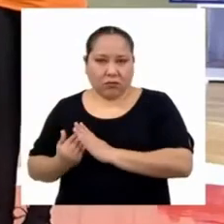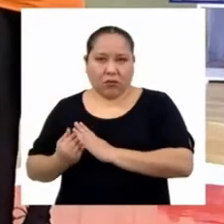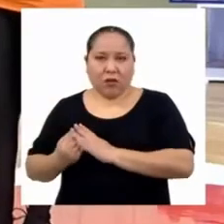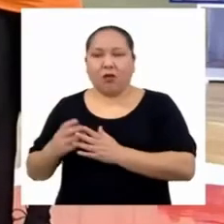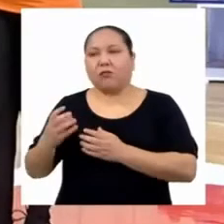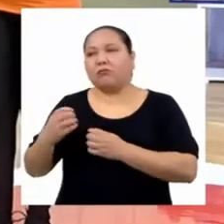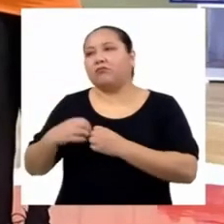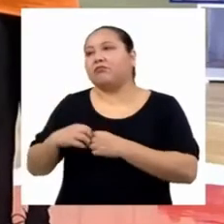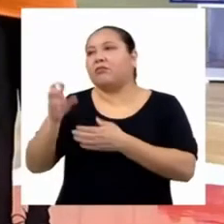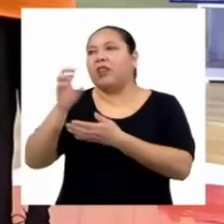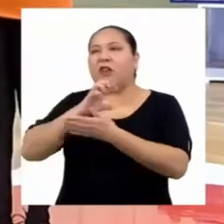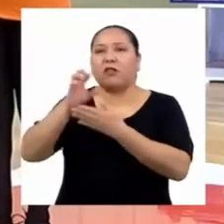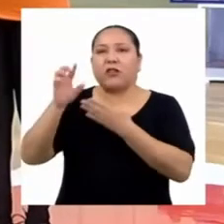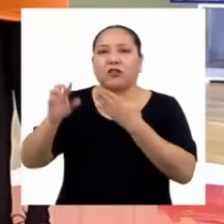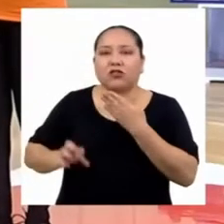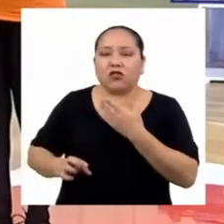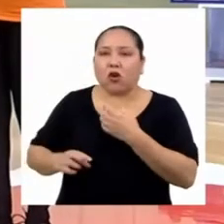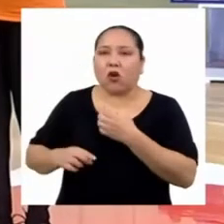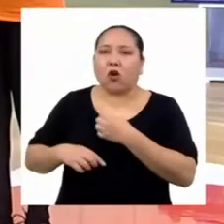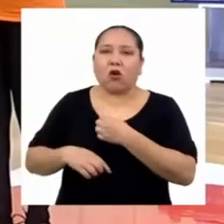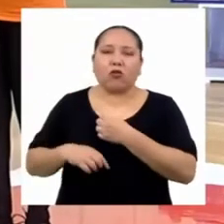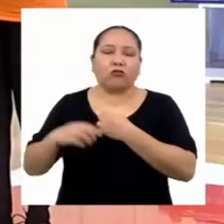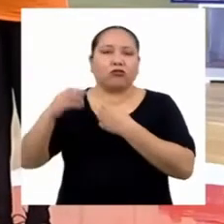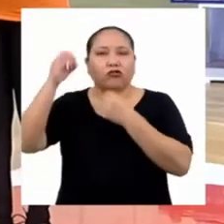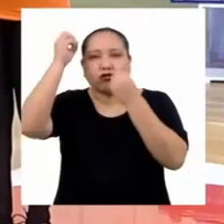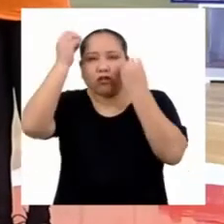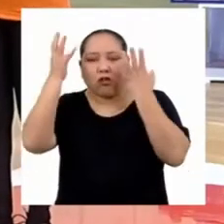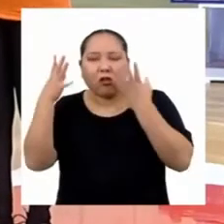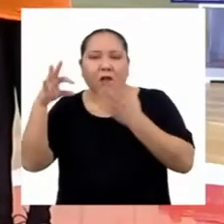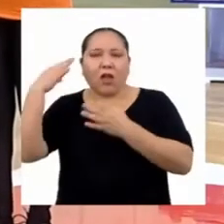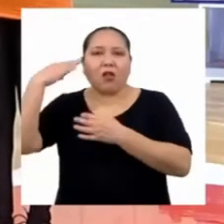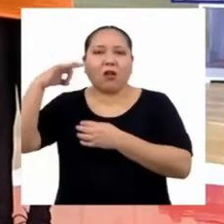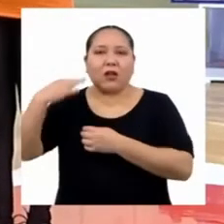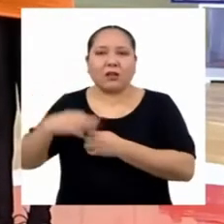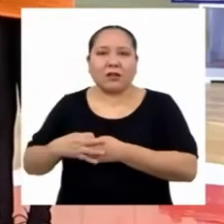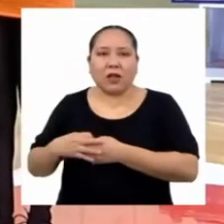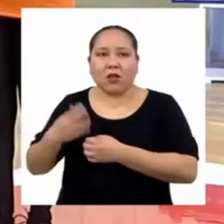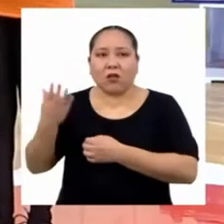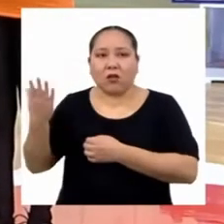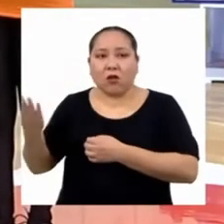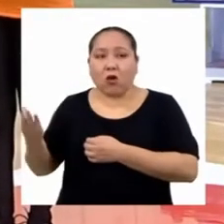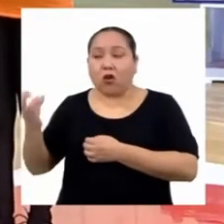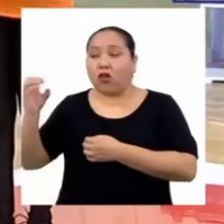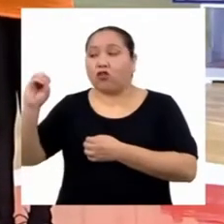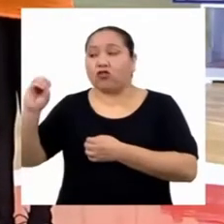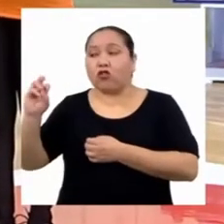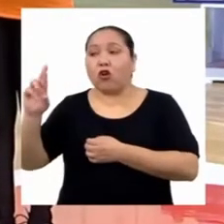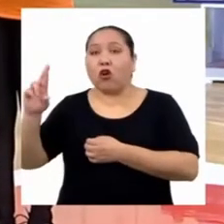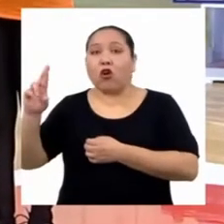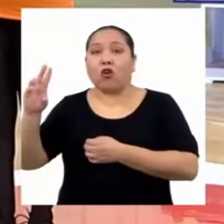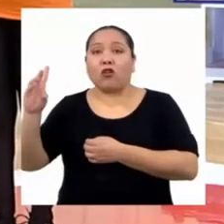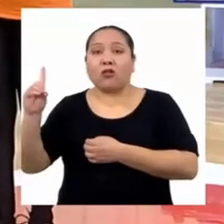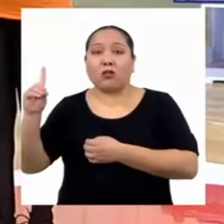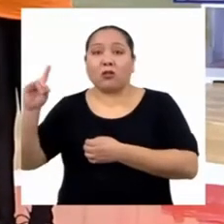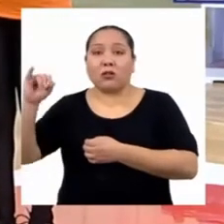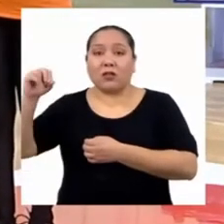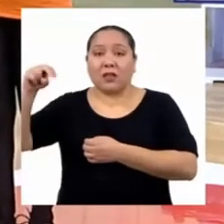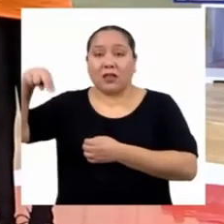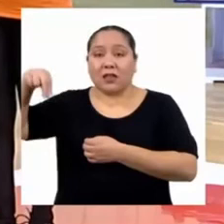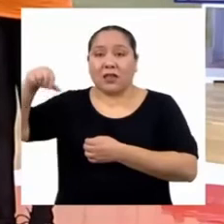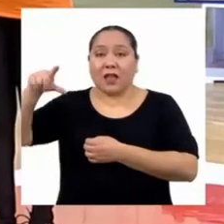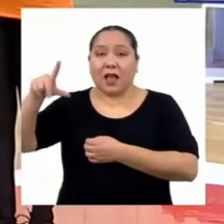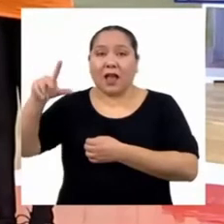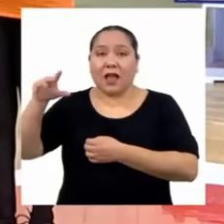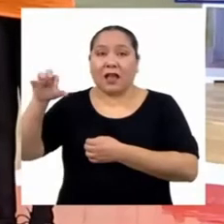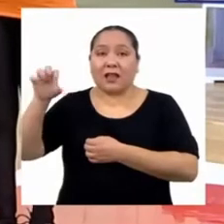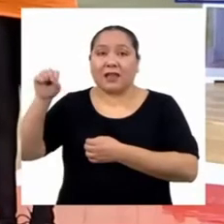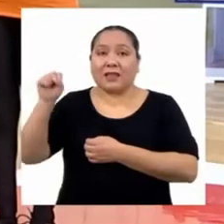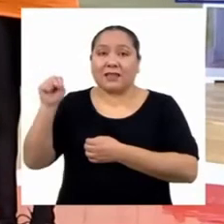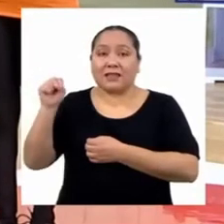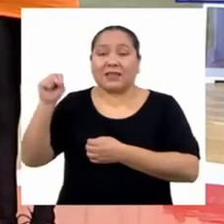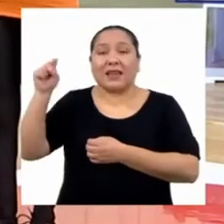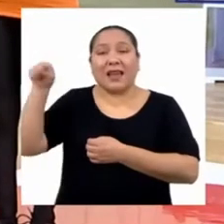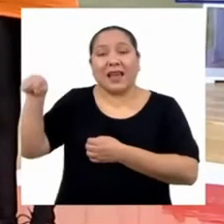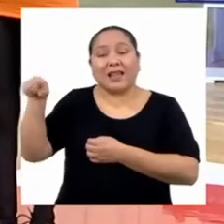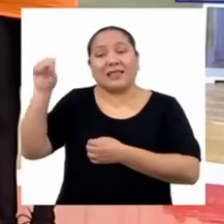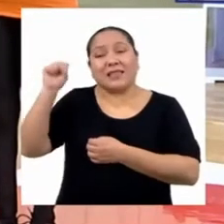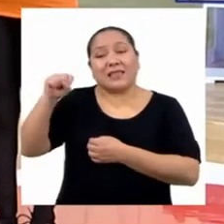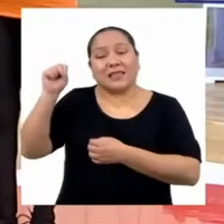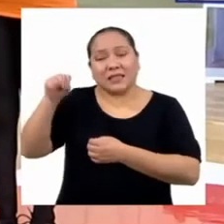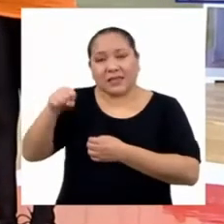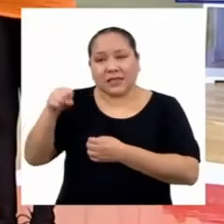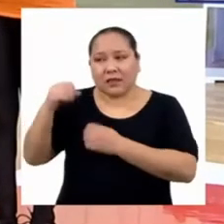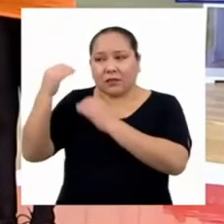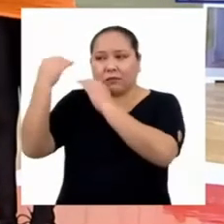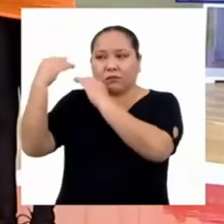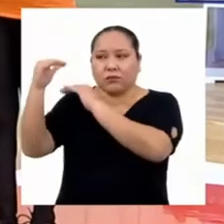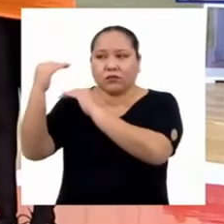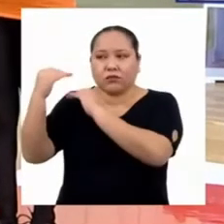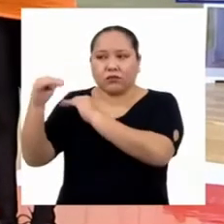Las variables cualitativas ordinales, por otro lado, guardan un orden lógico, como grado de instrucción, puesto en una